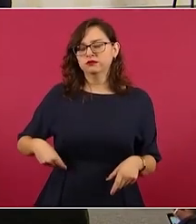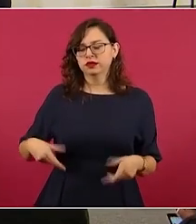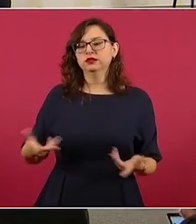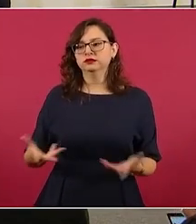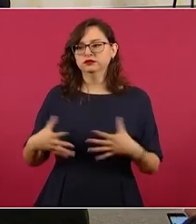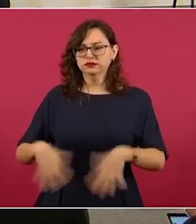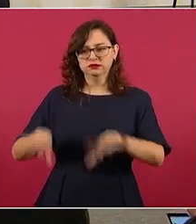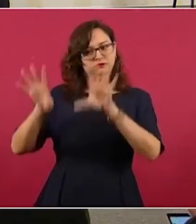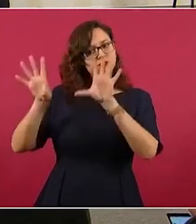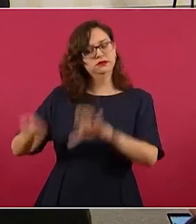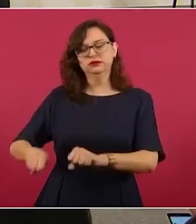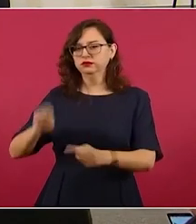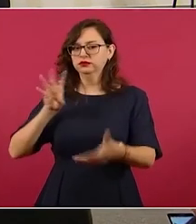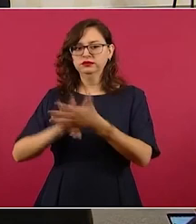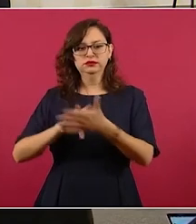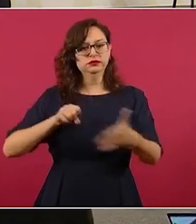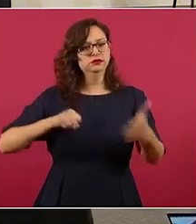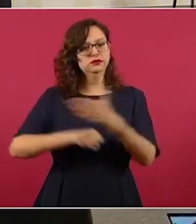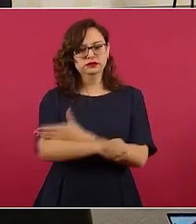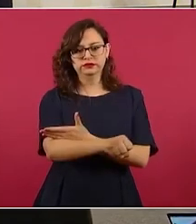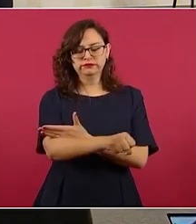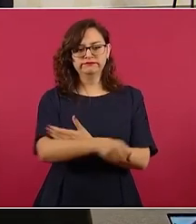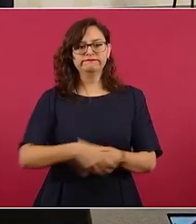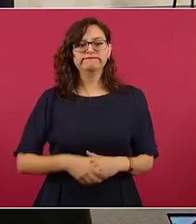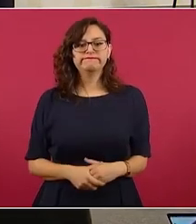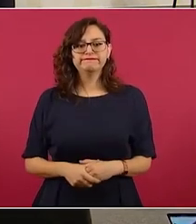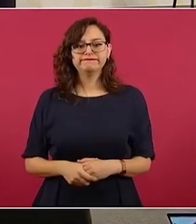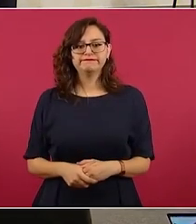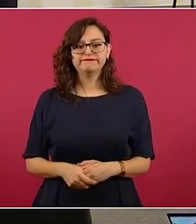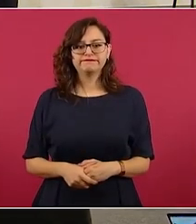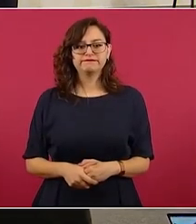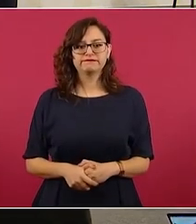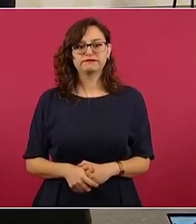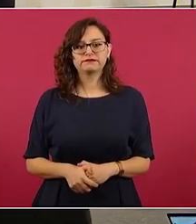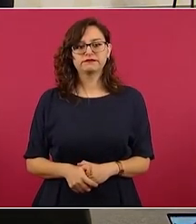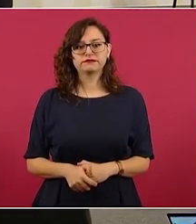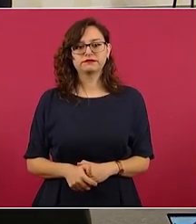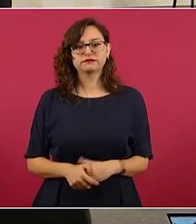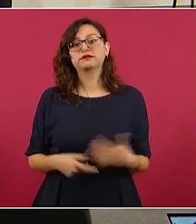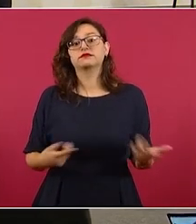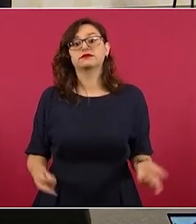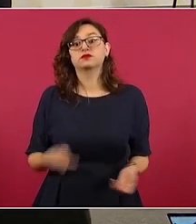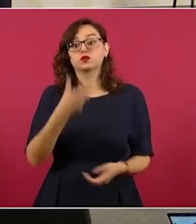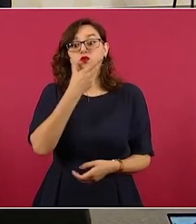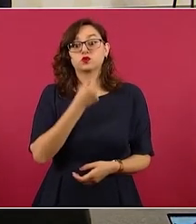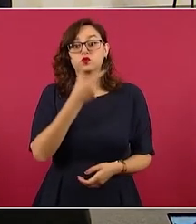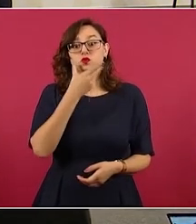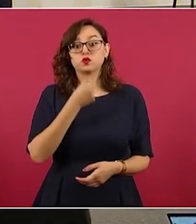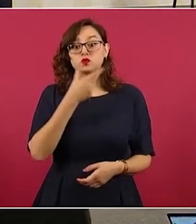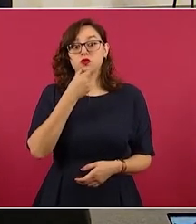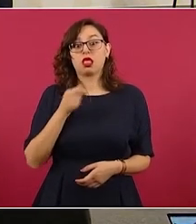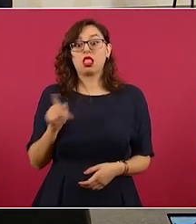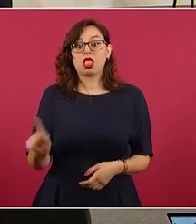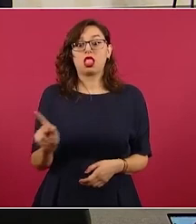y homicidio el chofer se hace pasar por migrante irregular para evitar ser detenido